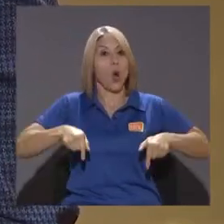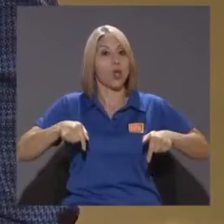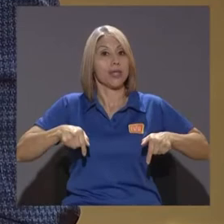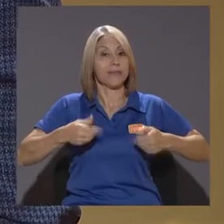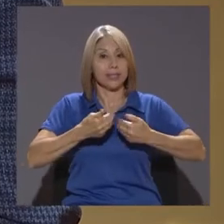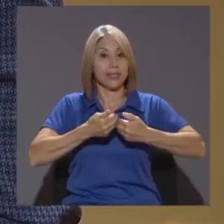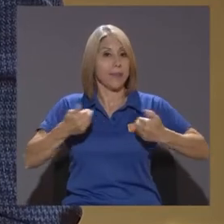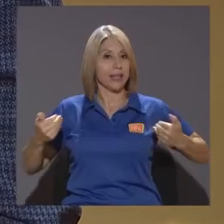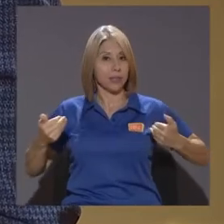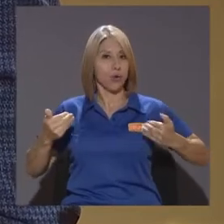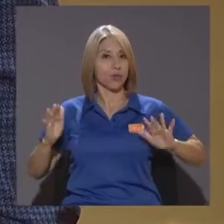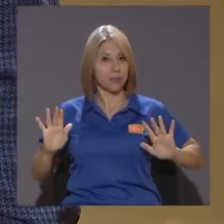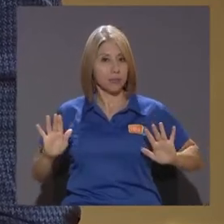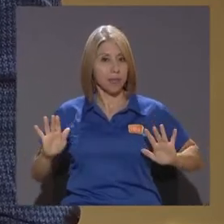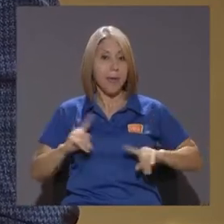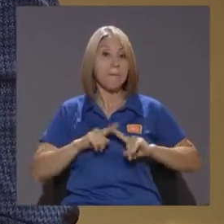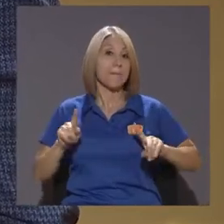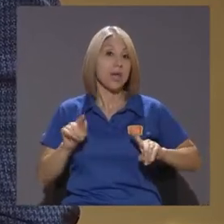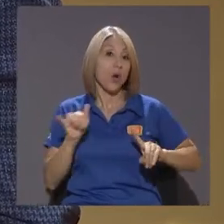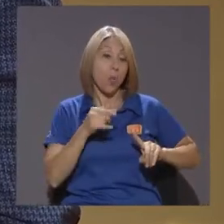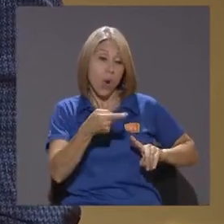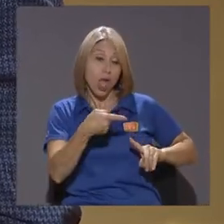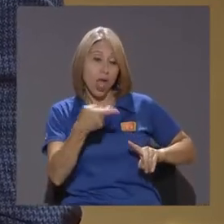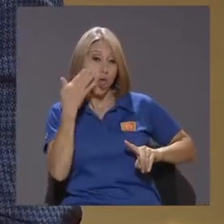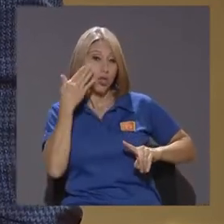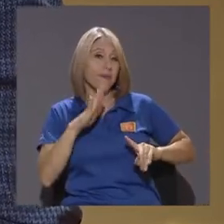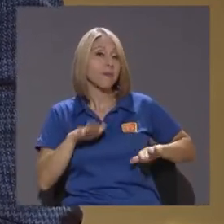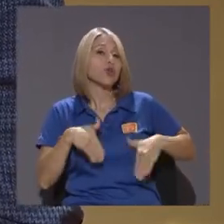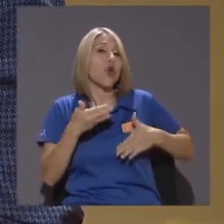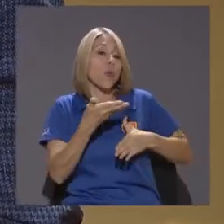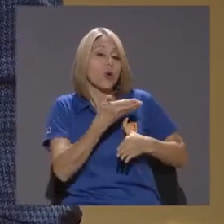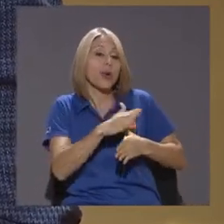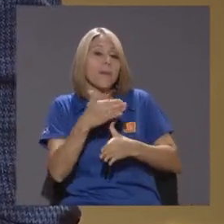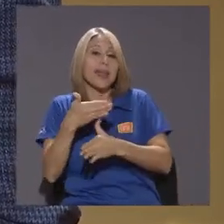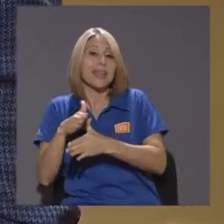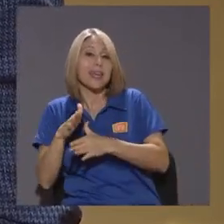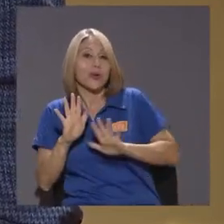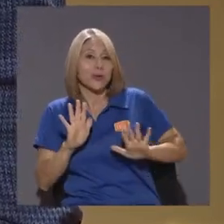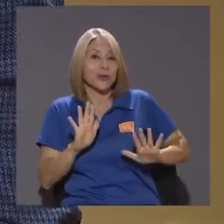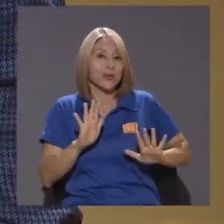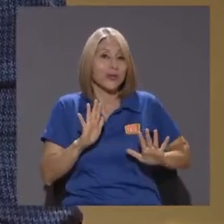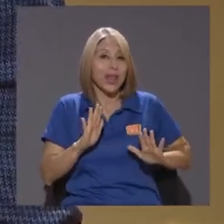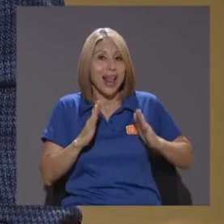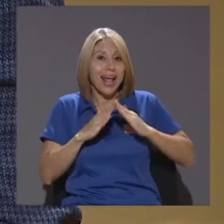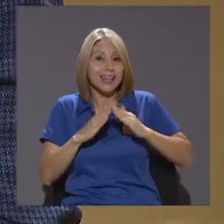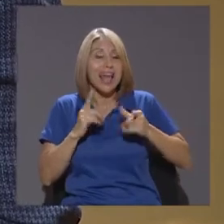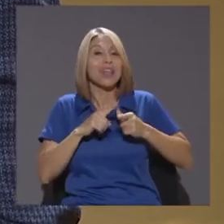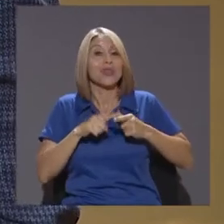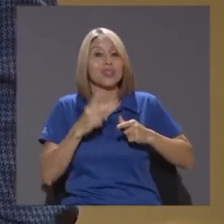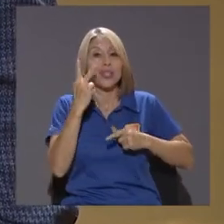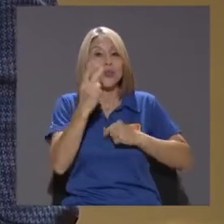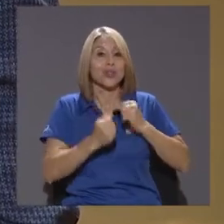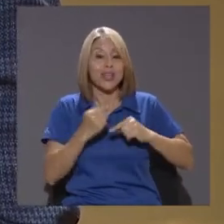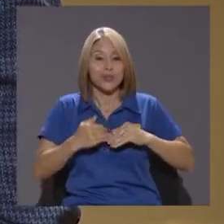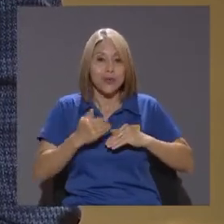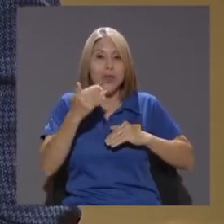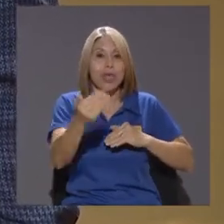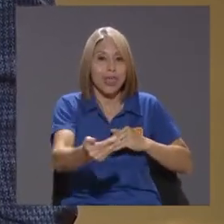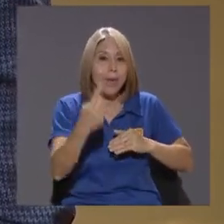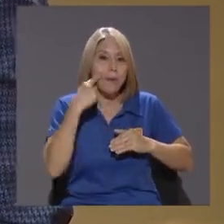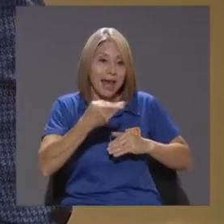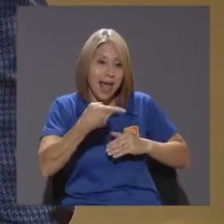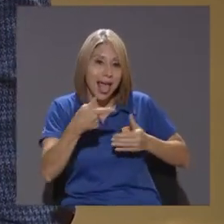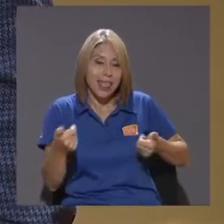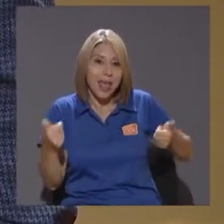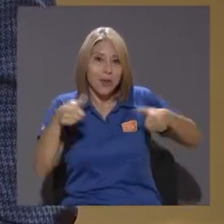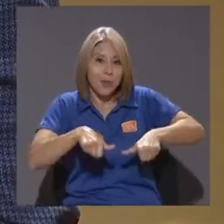separación Pero como todavía No sabemos cómo repartir Los temas De la casa Vamos a tener dos años Para ponernos de acuerdo De